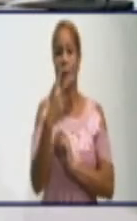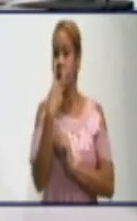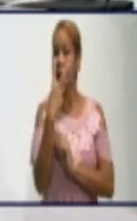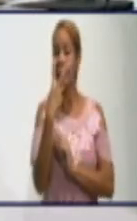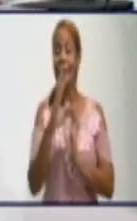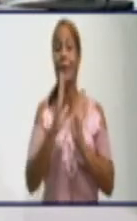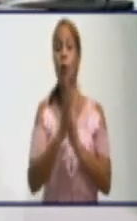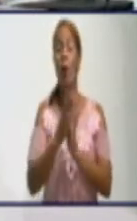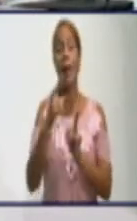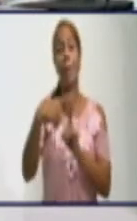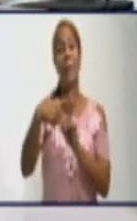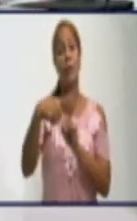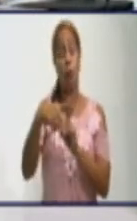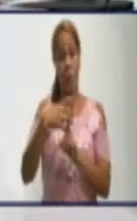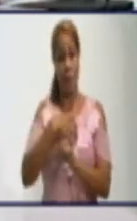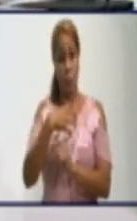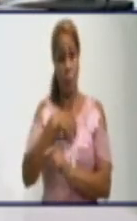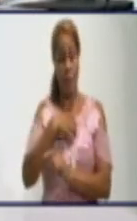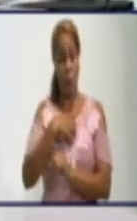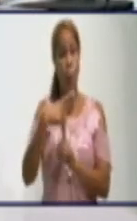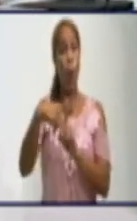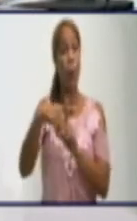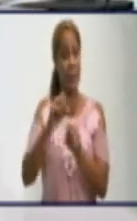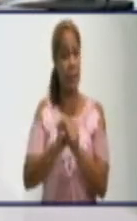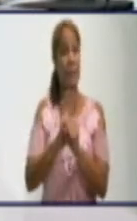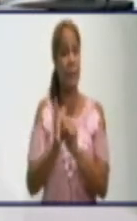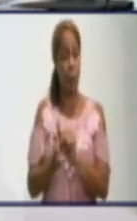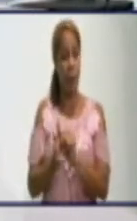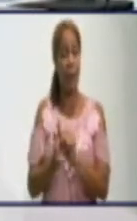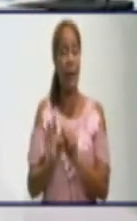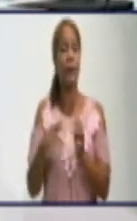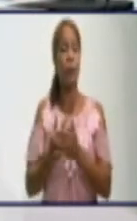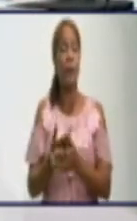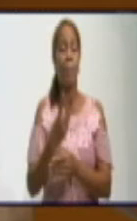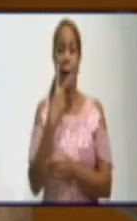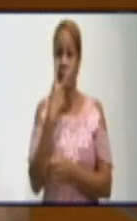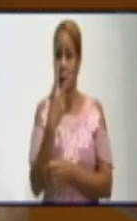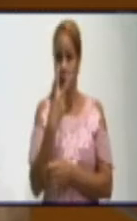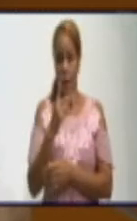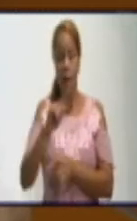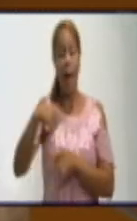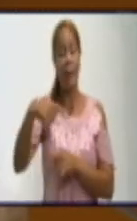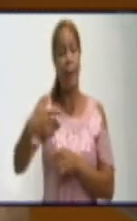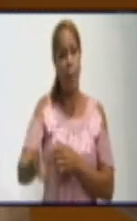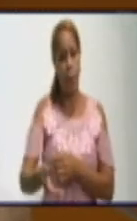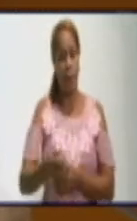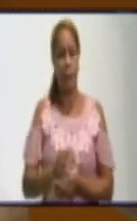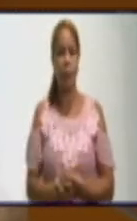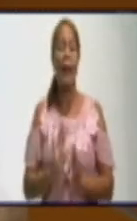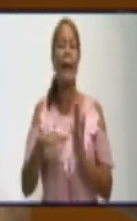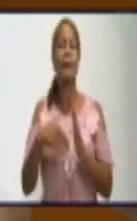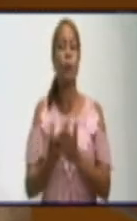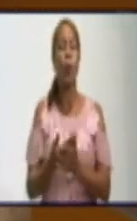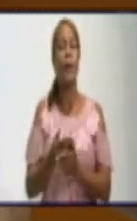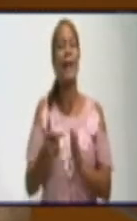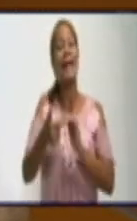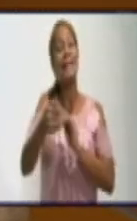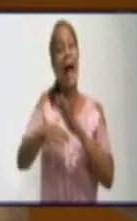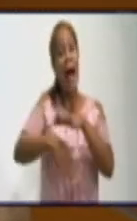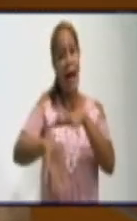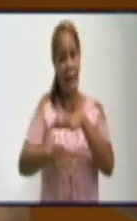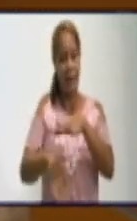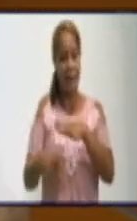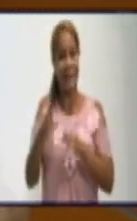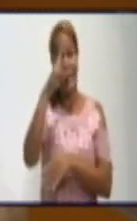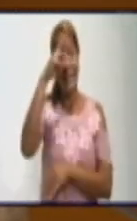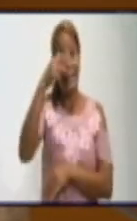Bien, interesante pregunta para volver a esclarecer. En todas las áreas de salud de la provincia, área de